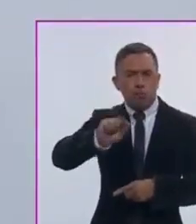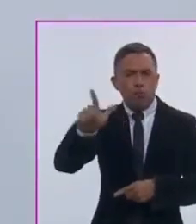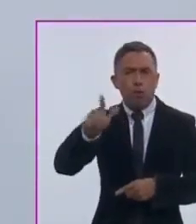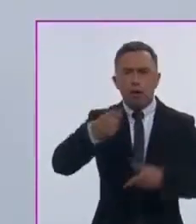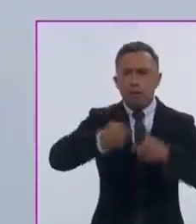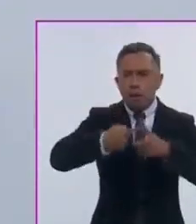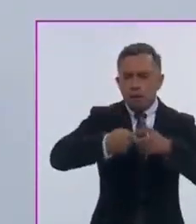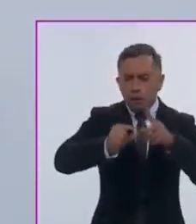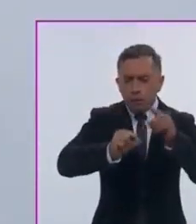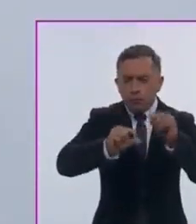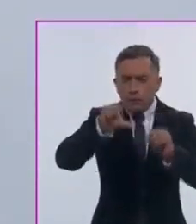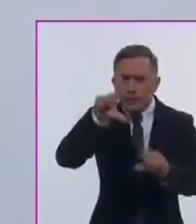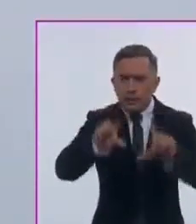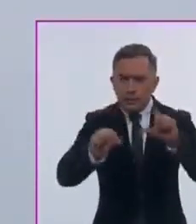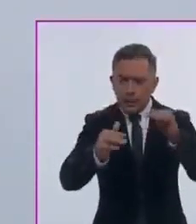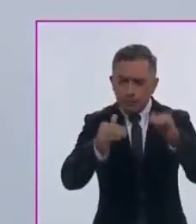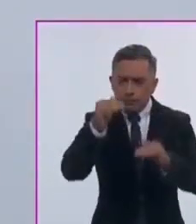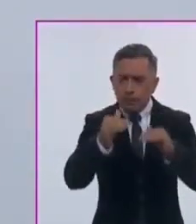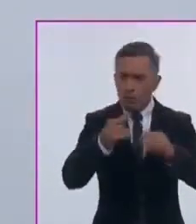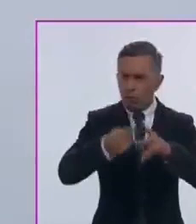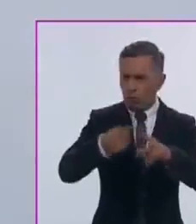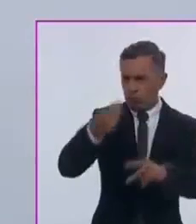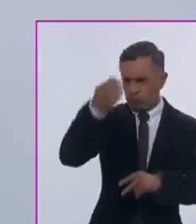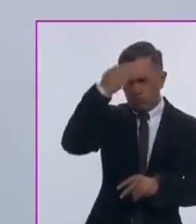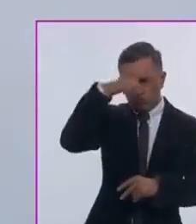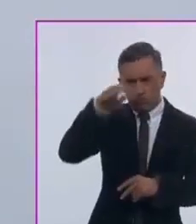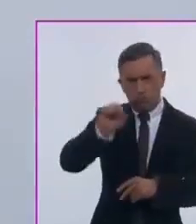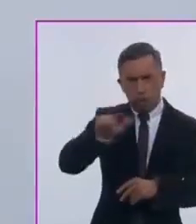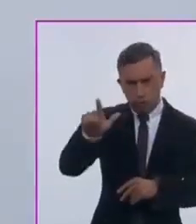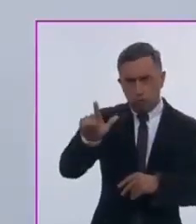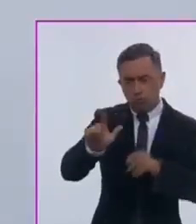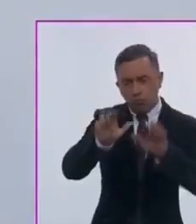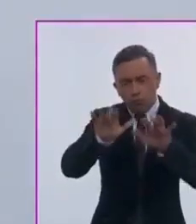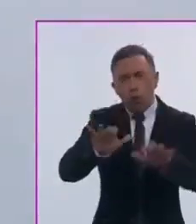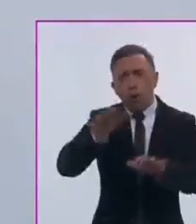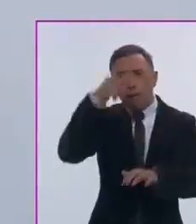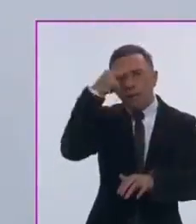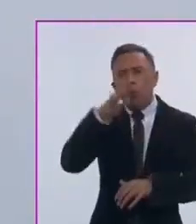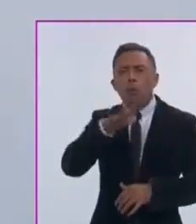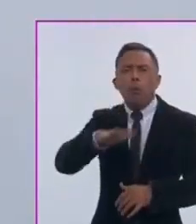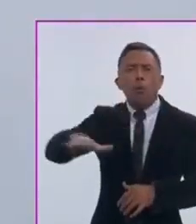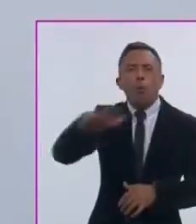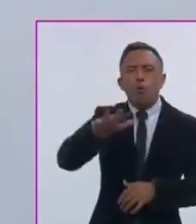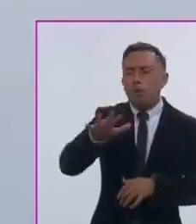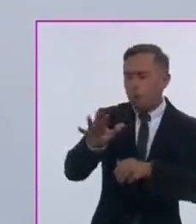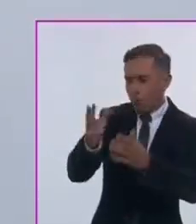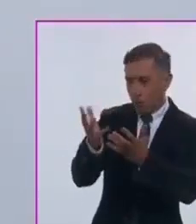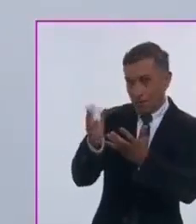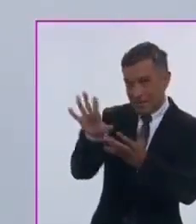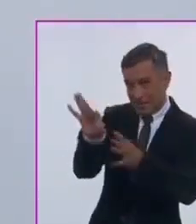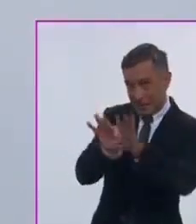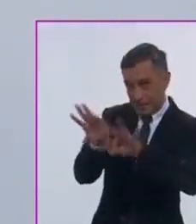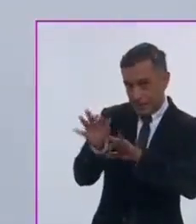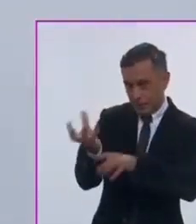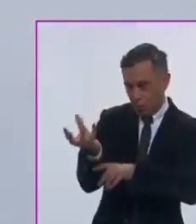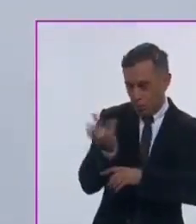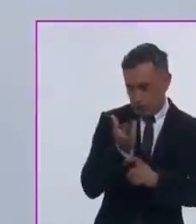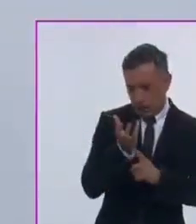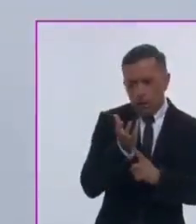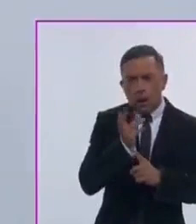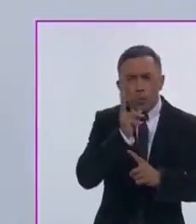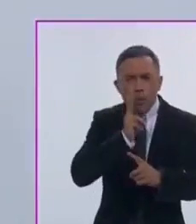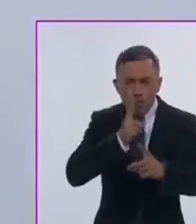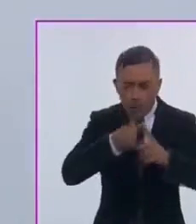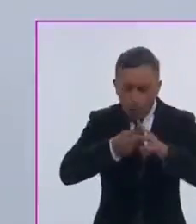matemáticas quienes han diseñado una muestra representativa para todo el país con el fin de estimar, con la mayor precisión posible,